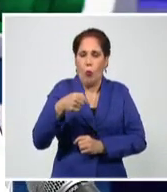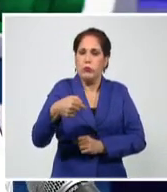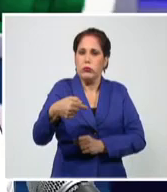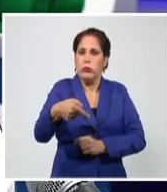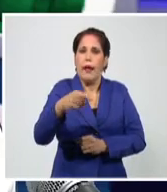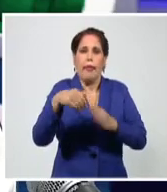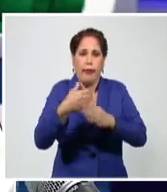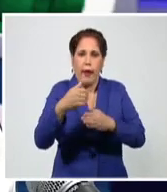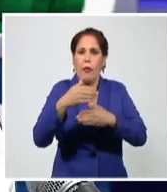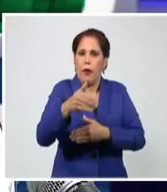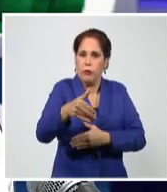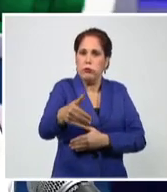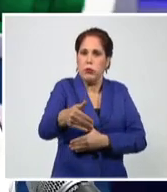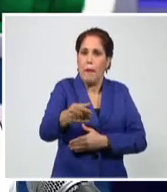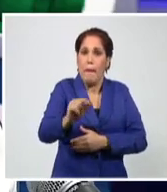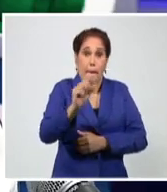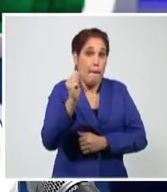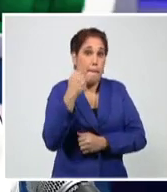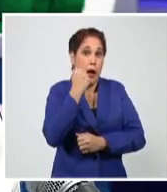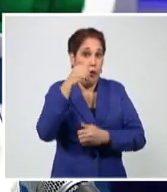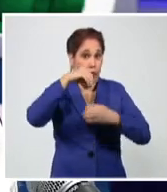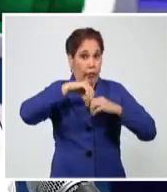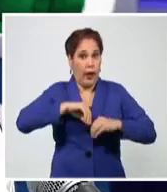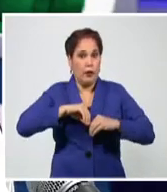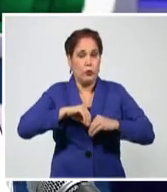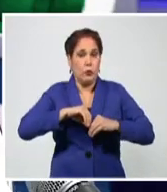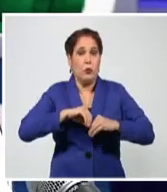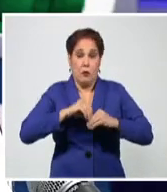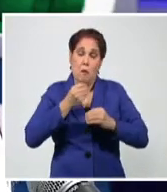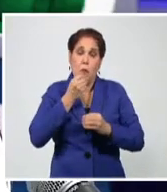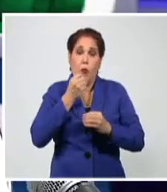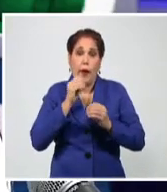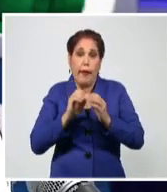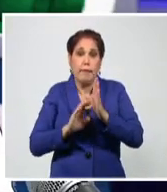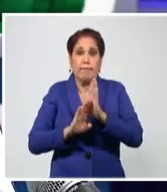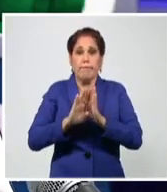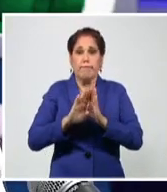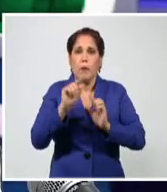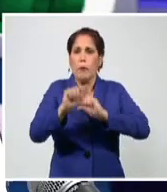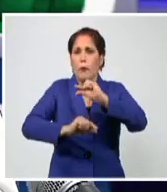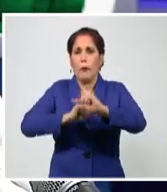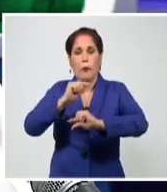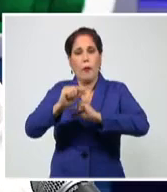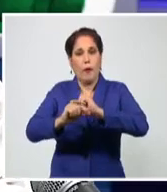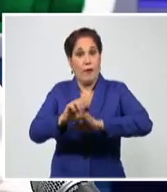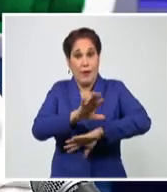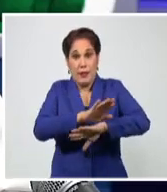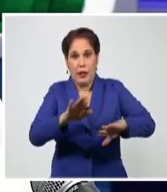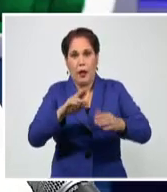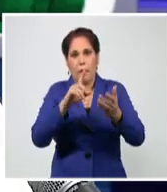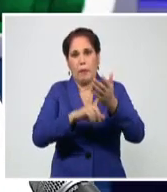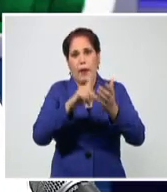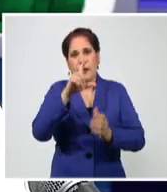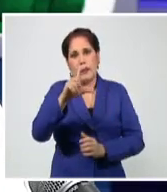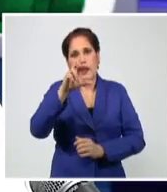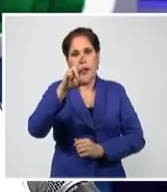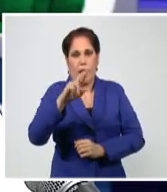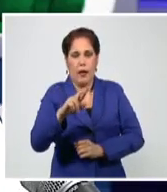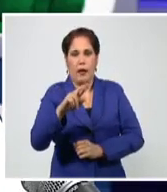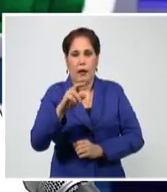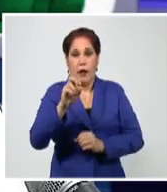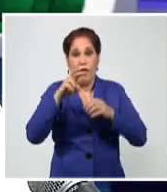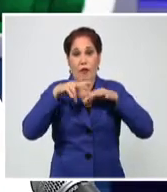desarrollándose, el periodo de incubación va avanzando y llega un momento en que ya encuentras el virus